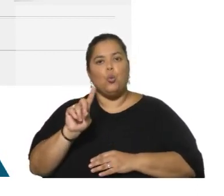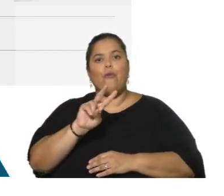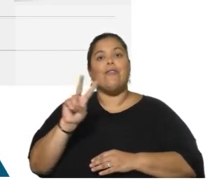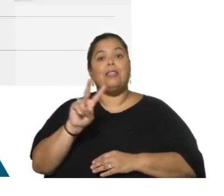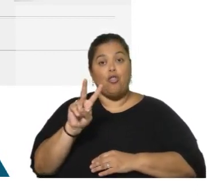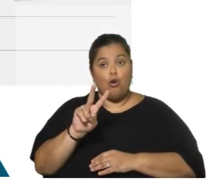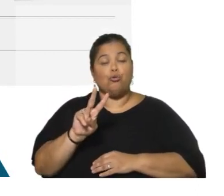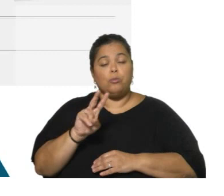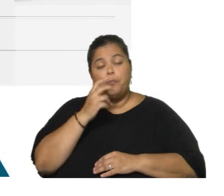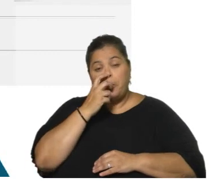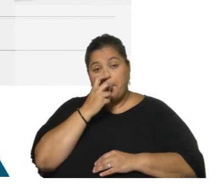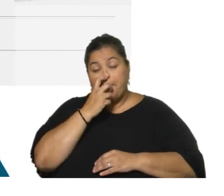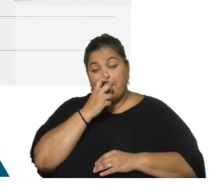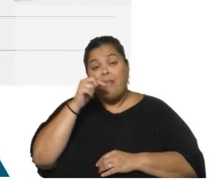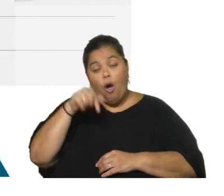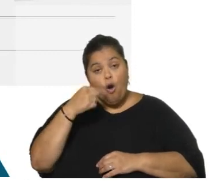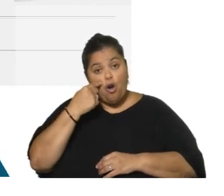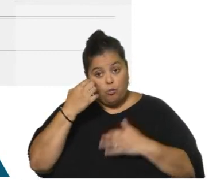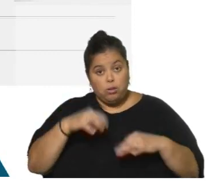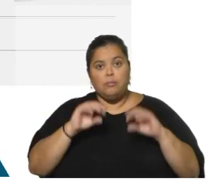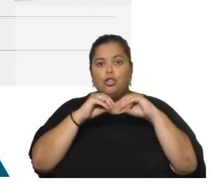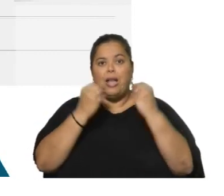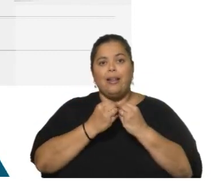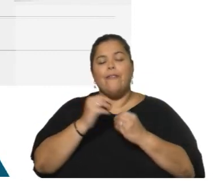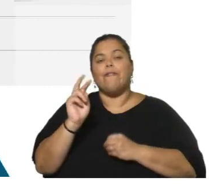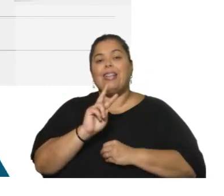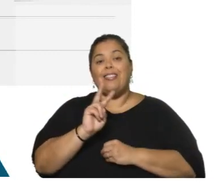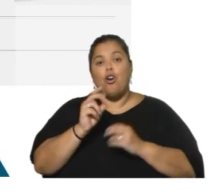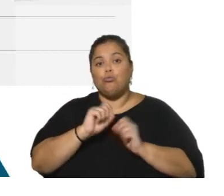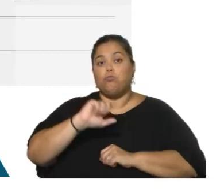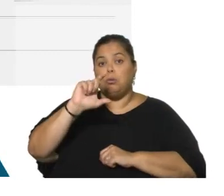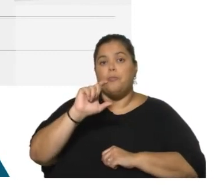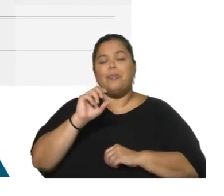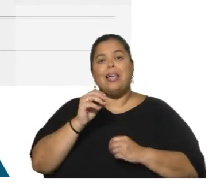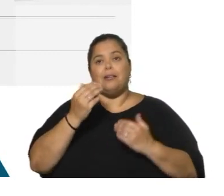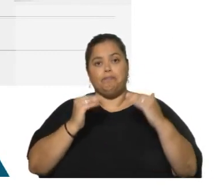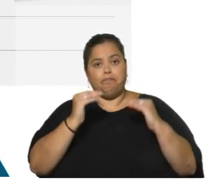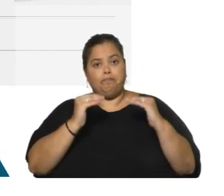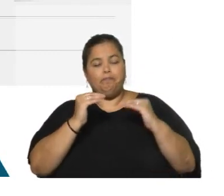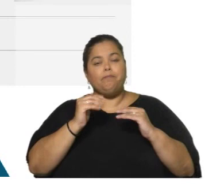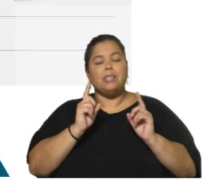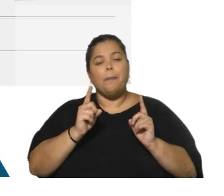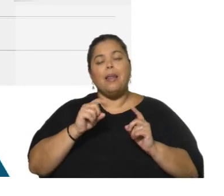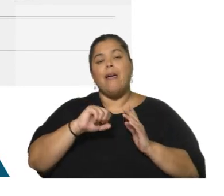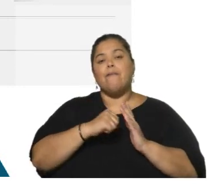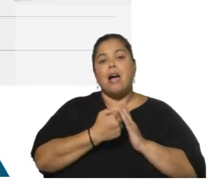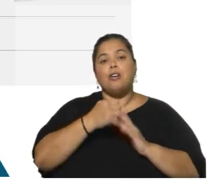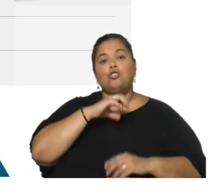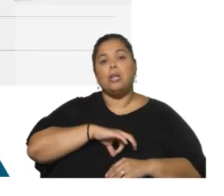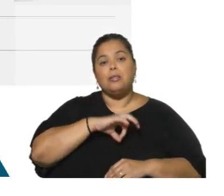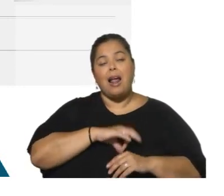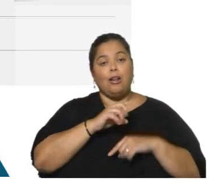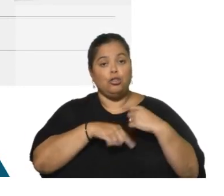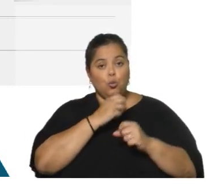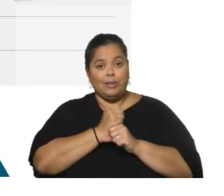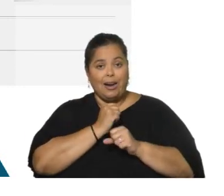de 2022 que conocimos hoy, se ajustó también el de 2021. Esto ocurre generalmente. El Banco Central sigue trabajando con las estadísticas y